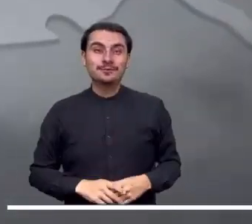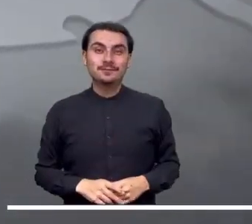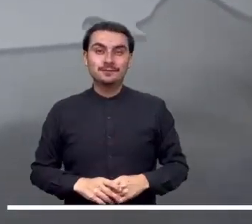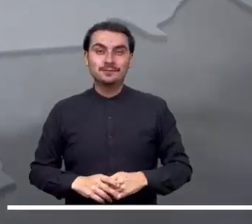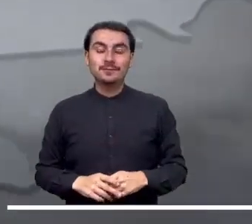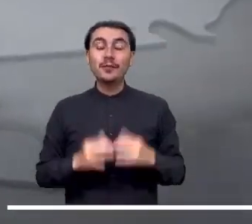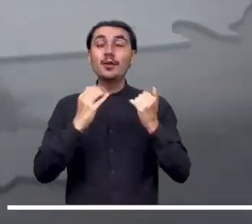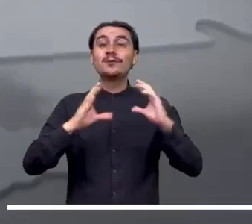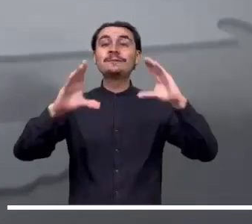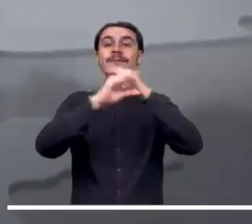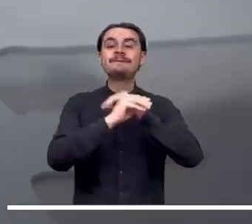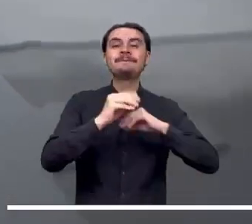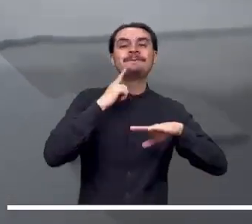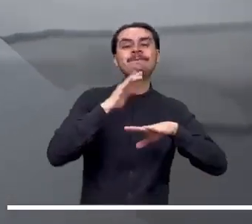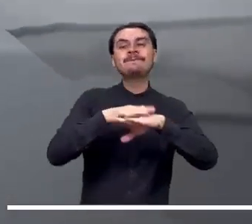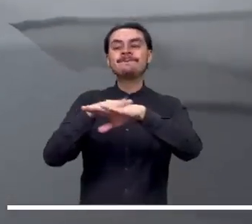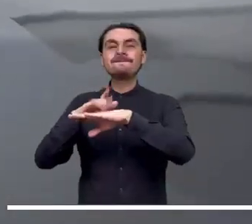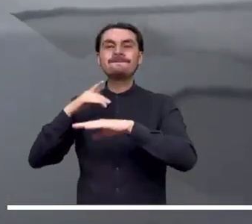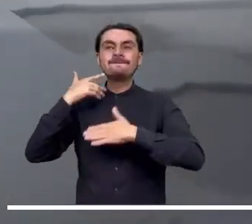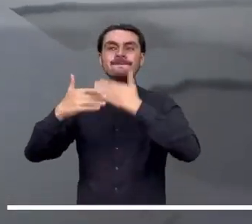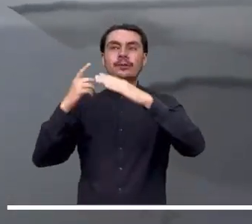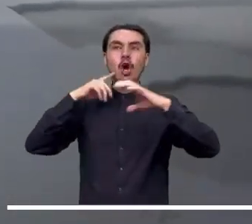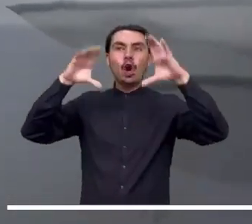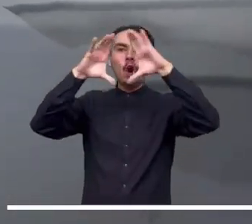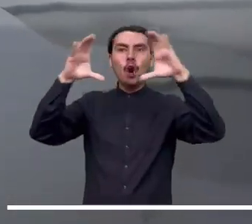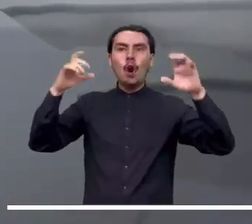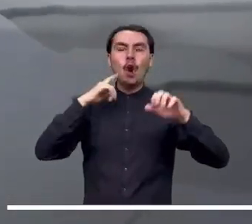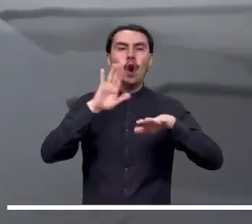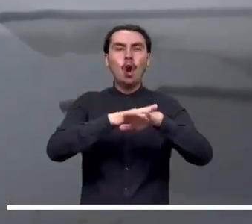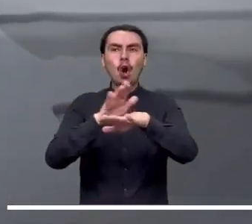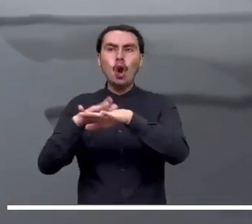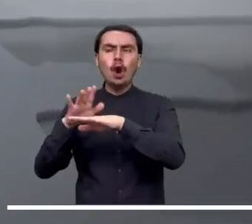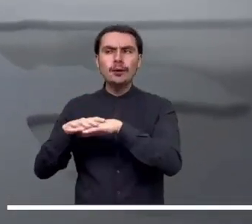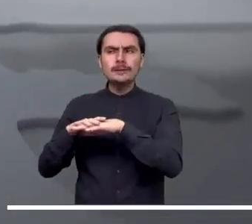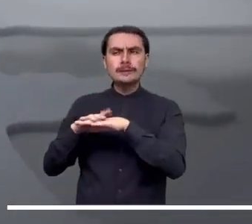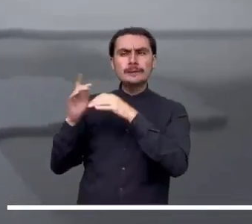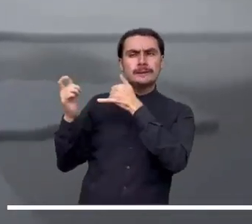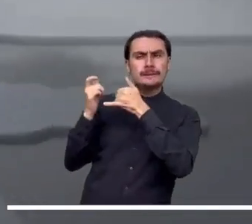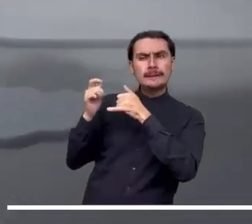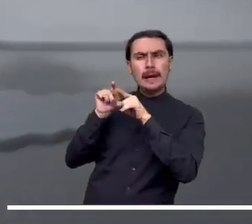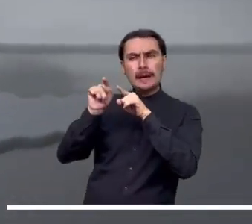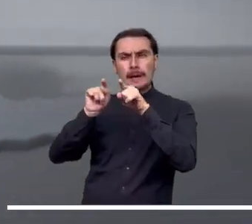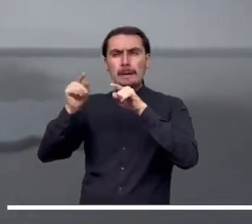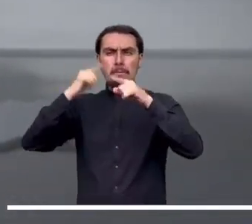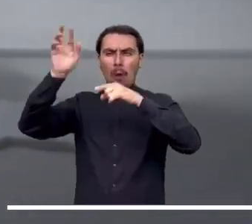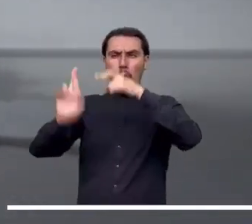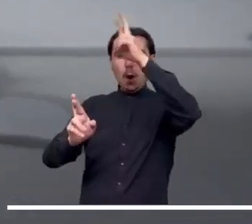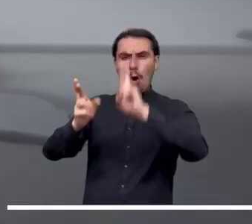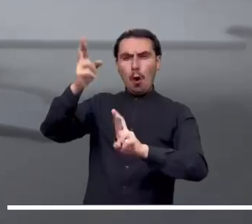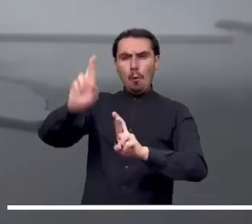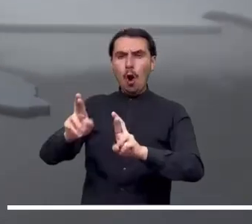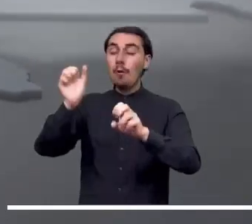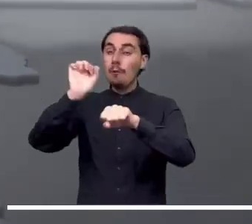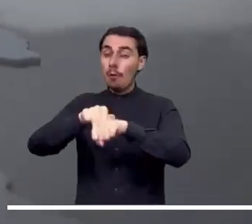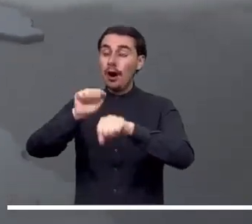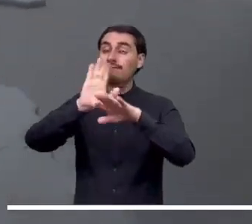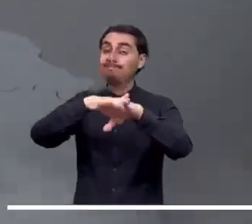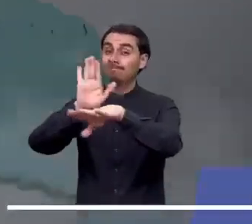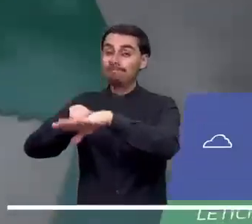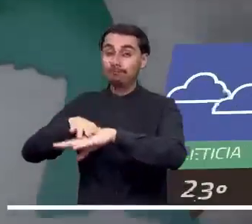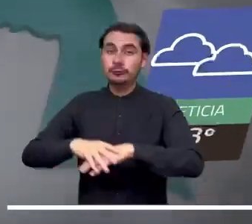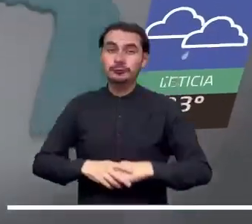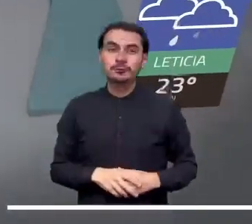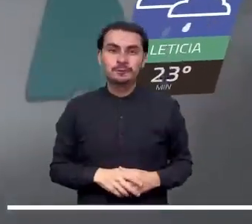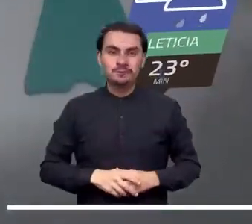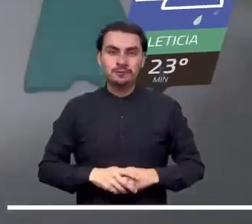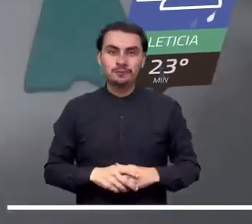y Huila. Lluvias moderadas y localmente fuertes se prevén en Arauca, Cazanare, Centro y Norte de Vichada y Oriente de